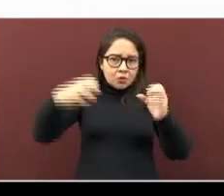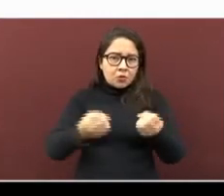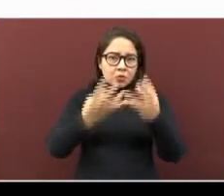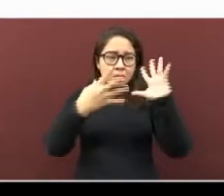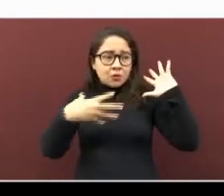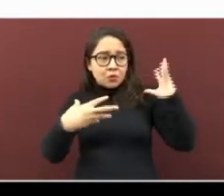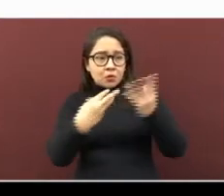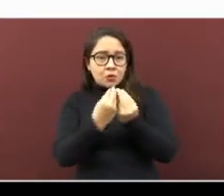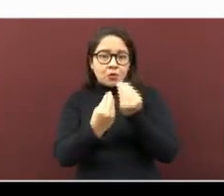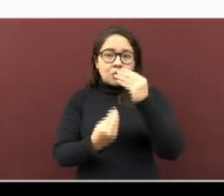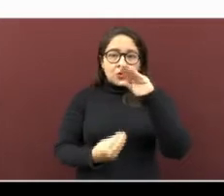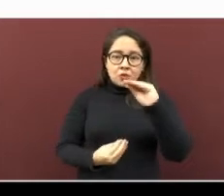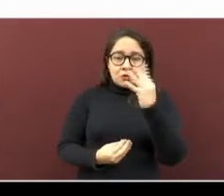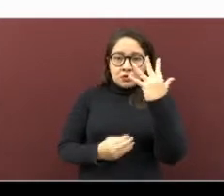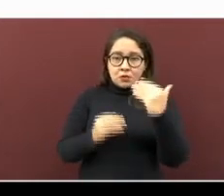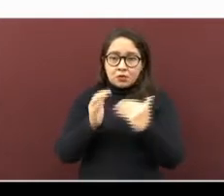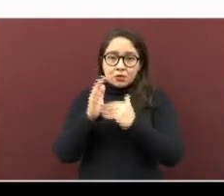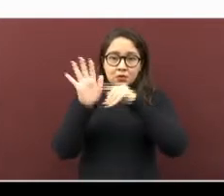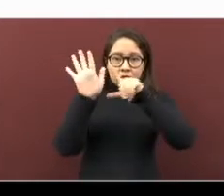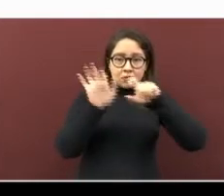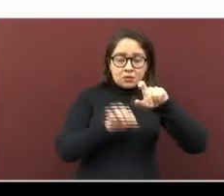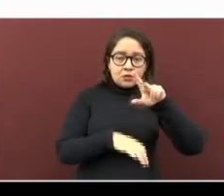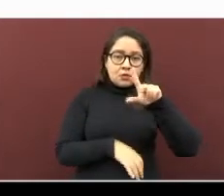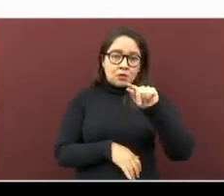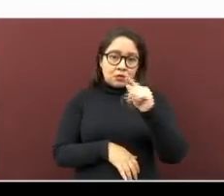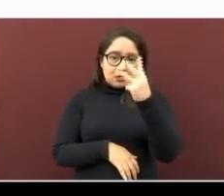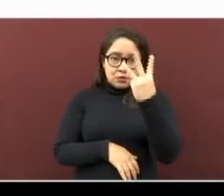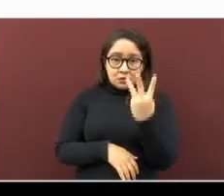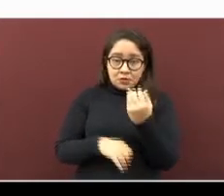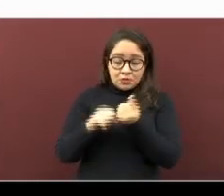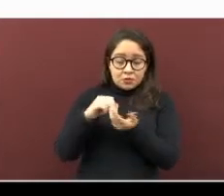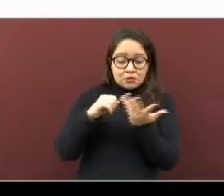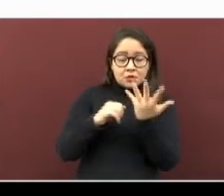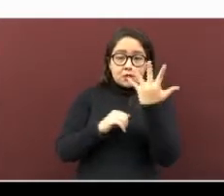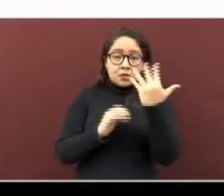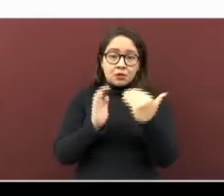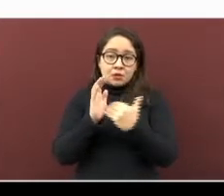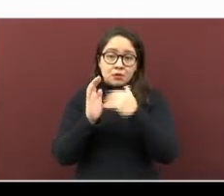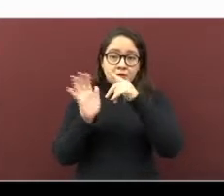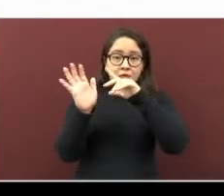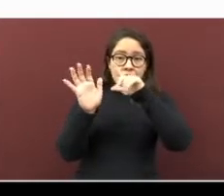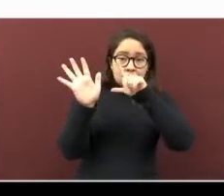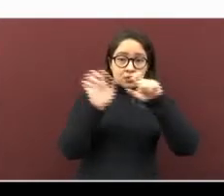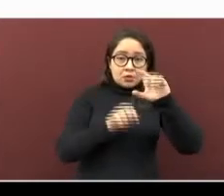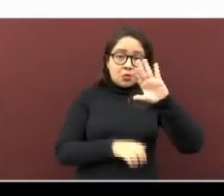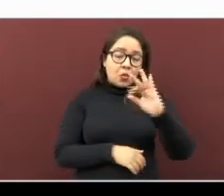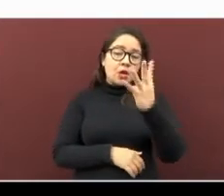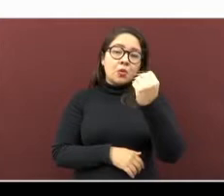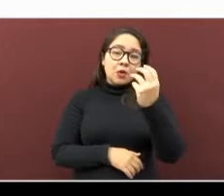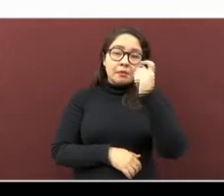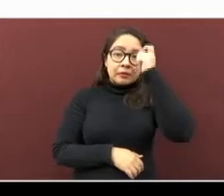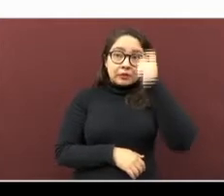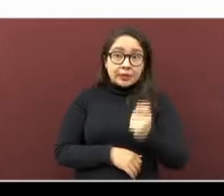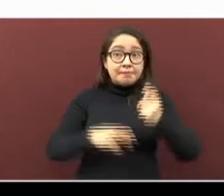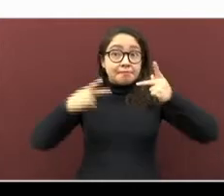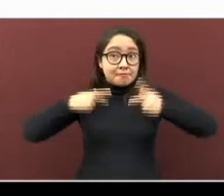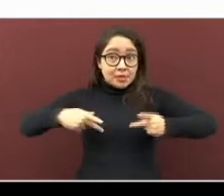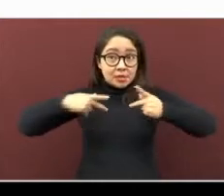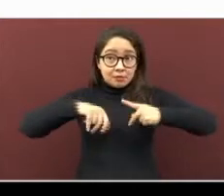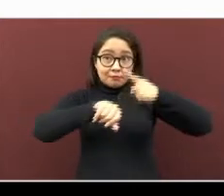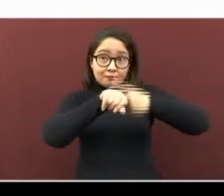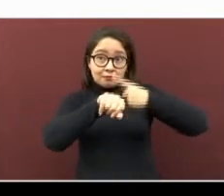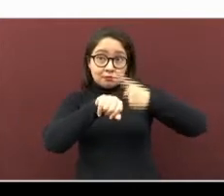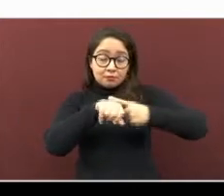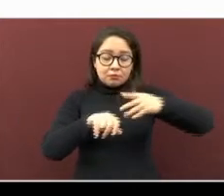773. De ellos, 5 mil 749 representan a los enfermos